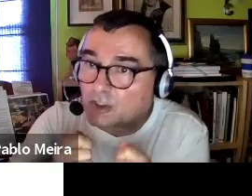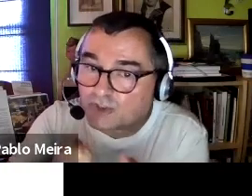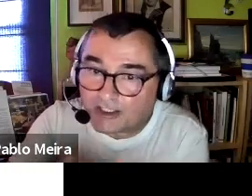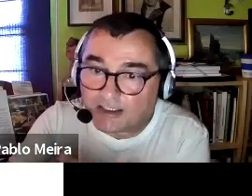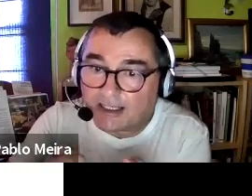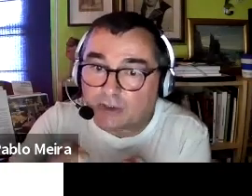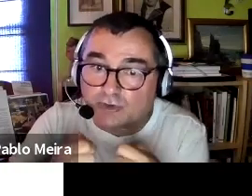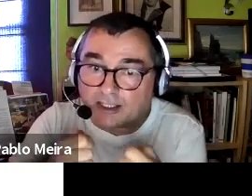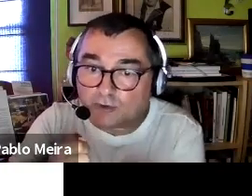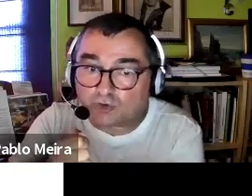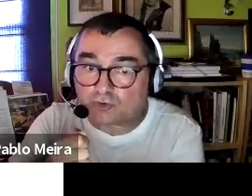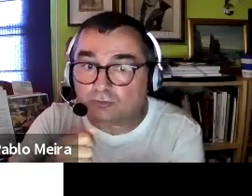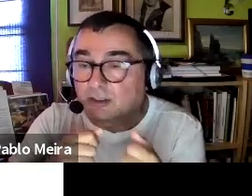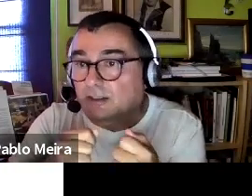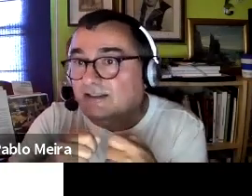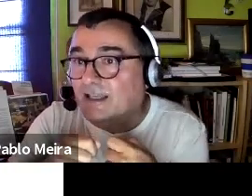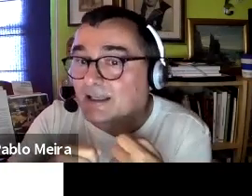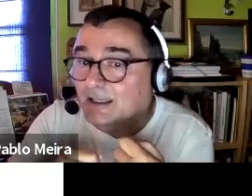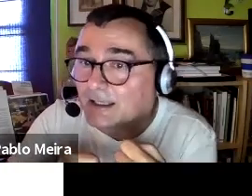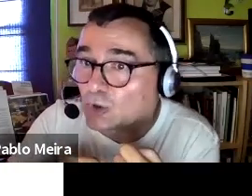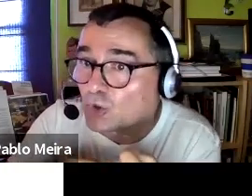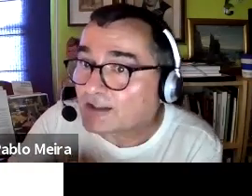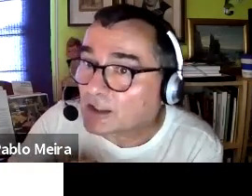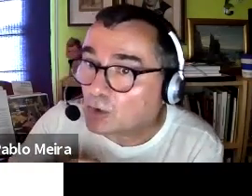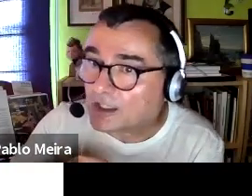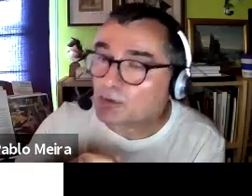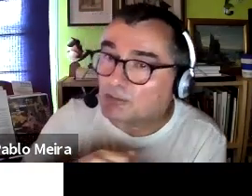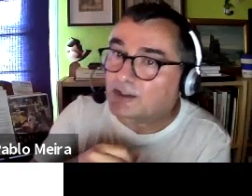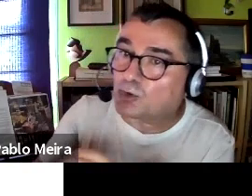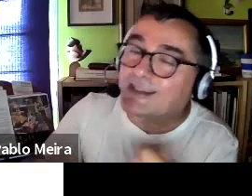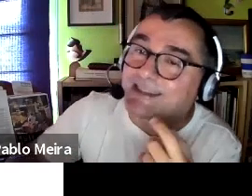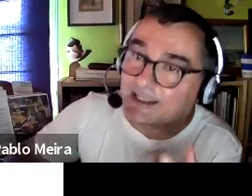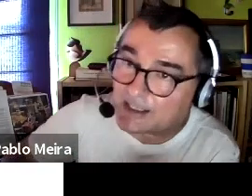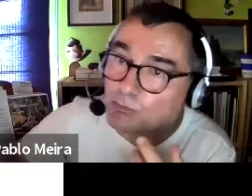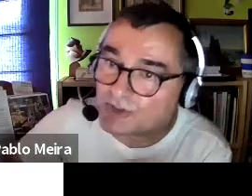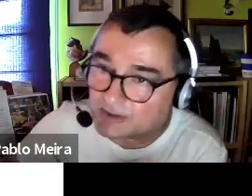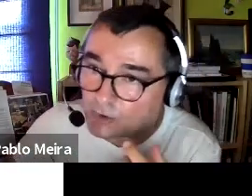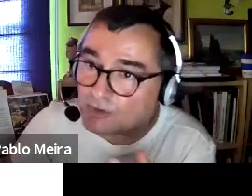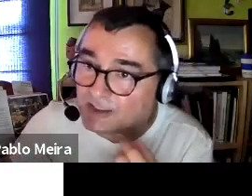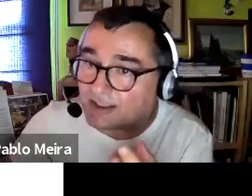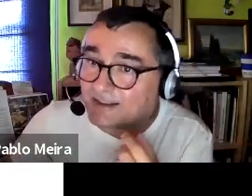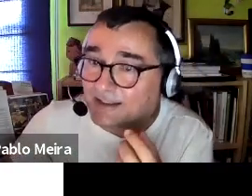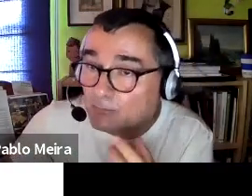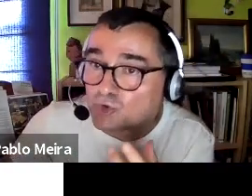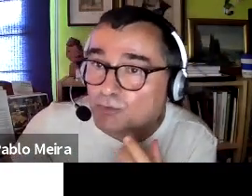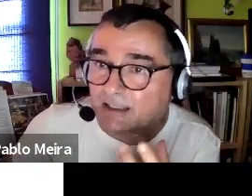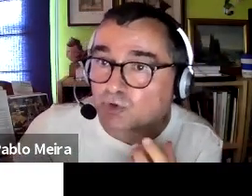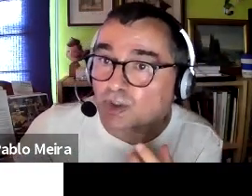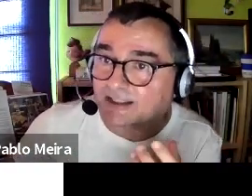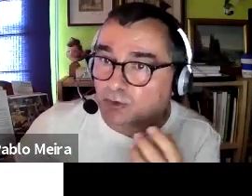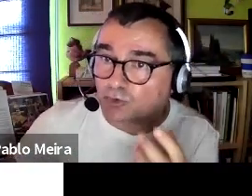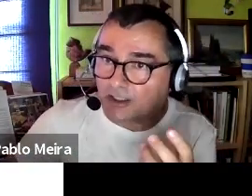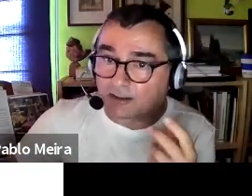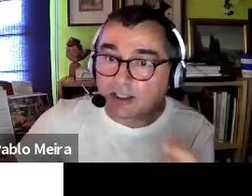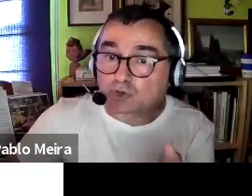tenemos que conseguir que los ciudadanos se conecten con el cambio climático entienda como que entendamos como